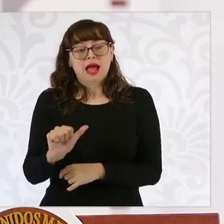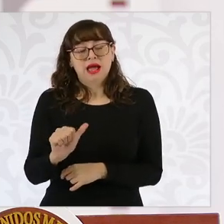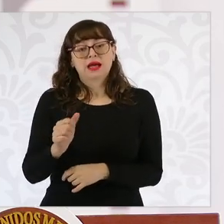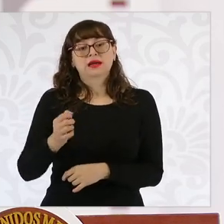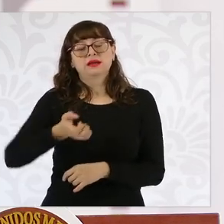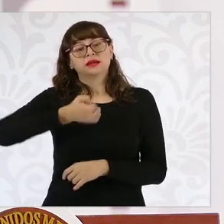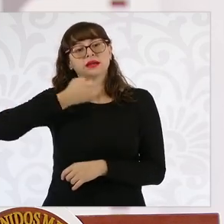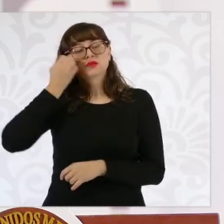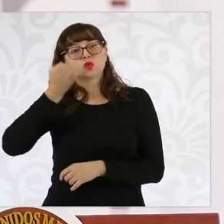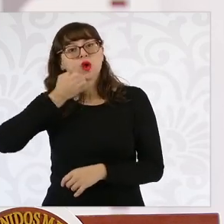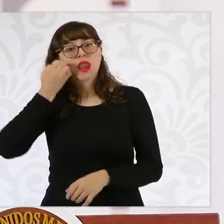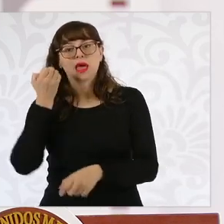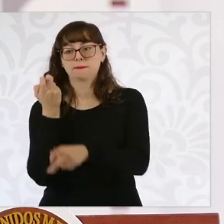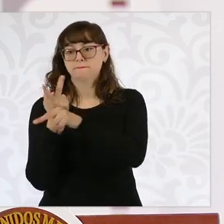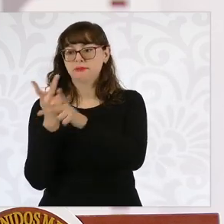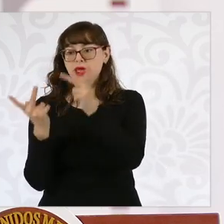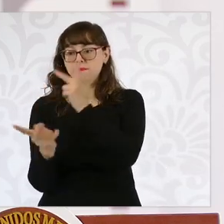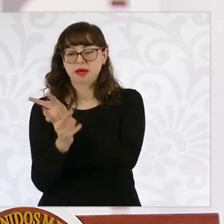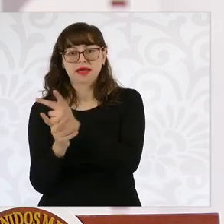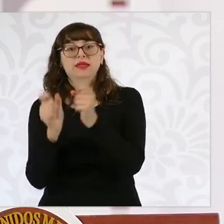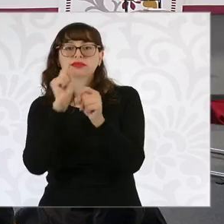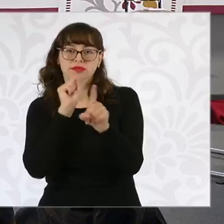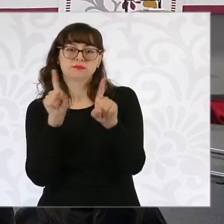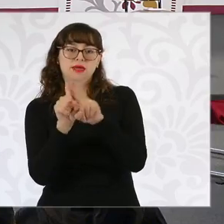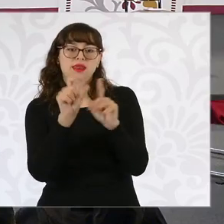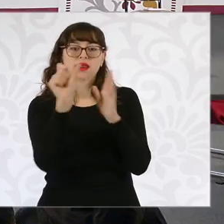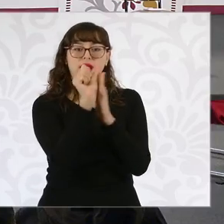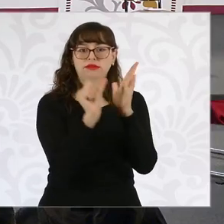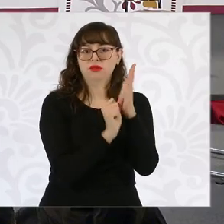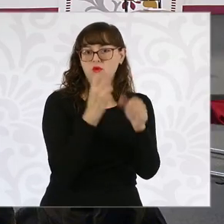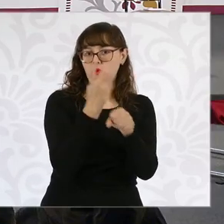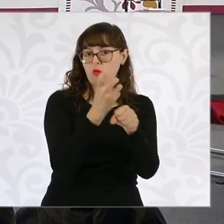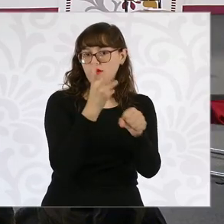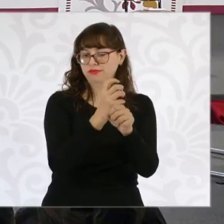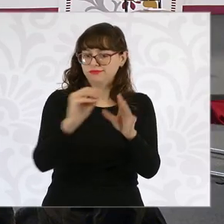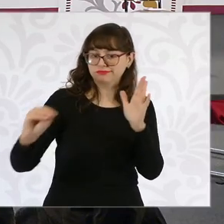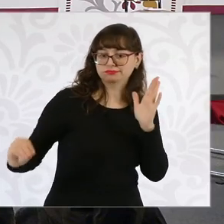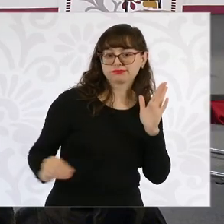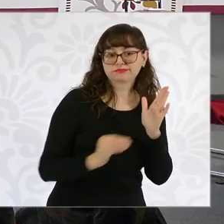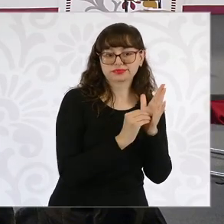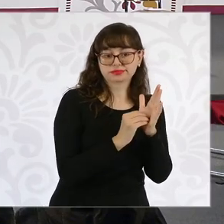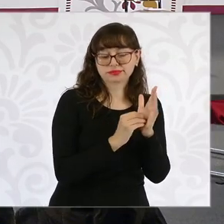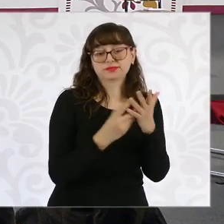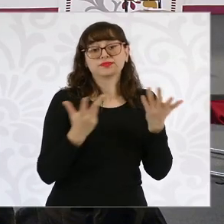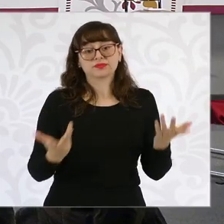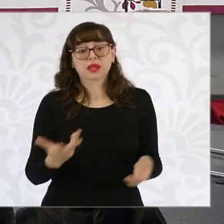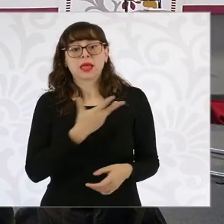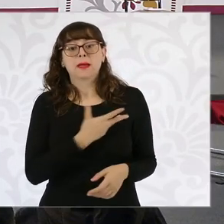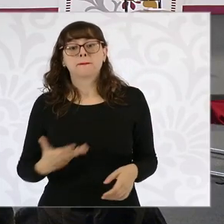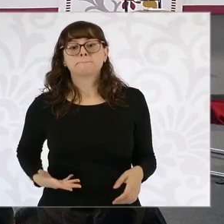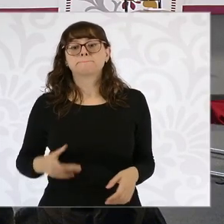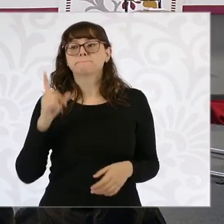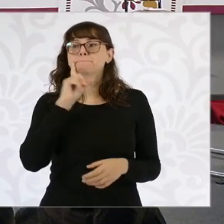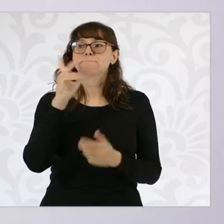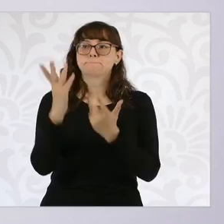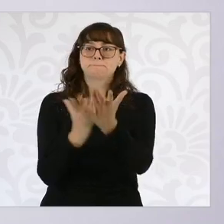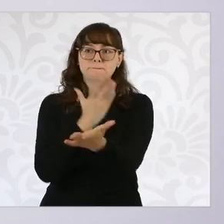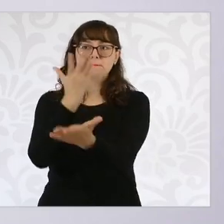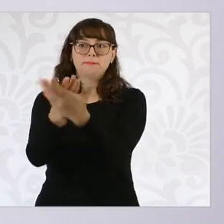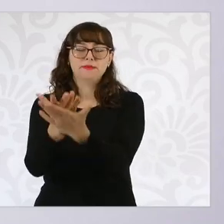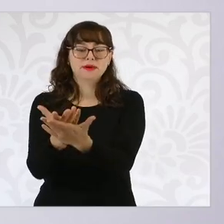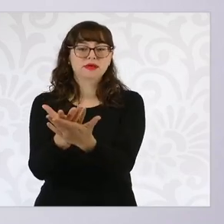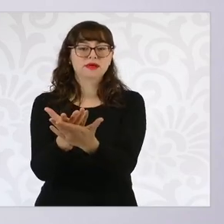los jóvenes, de tal manera que se ha ido avanzando. Y también la presidenta envió la propuesta para